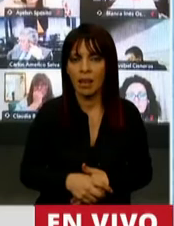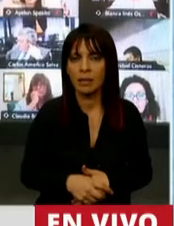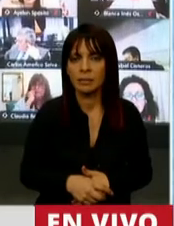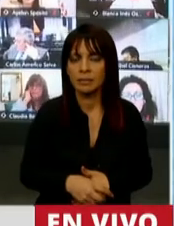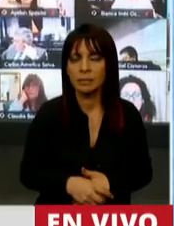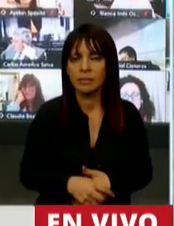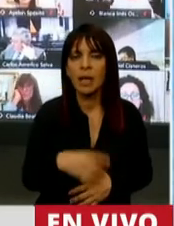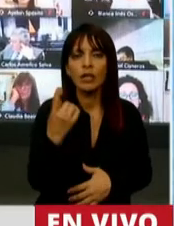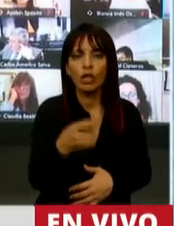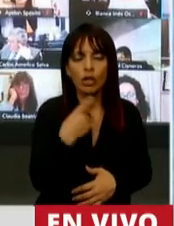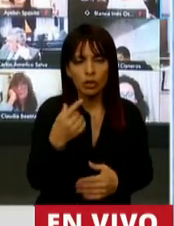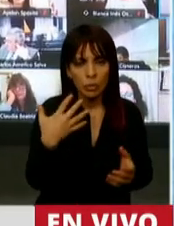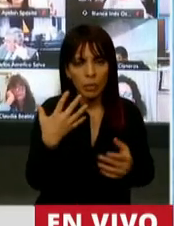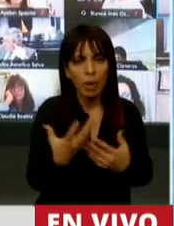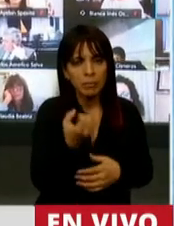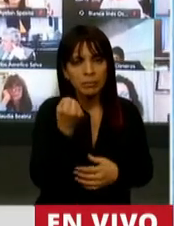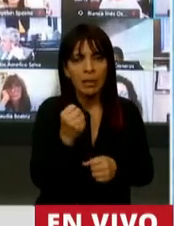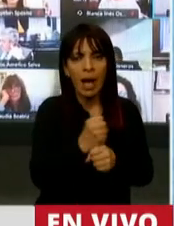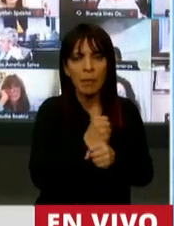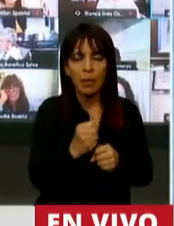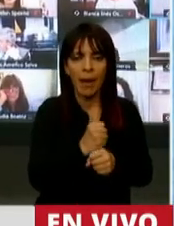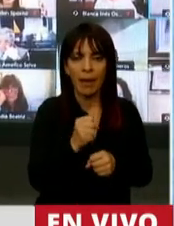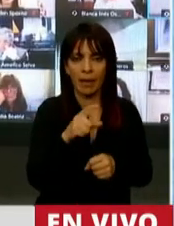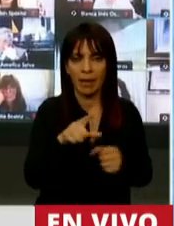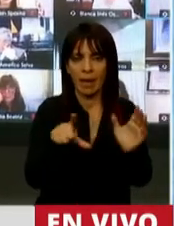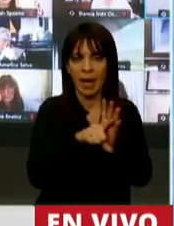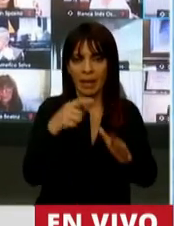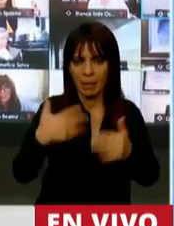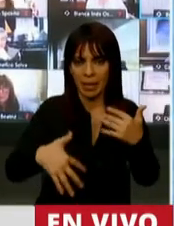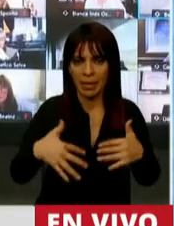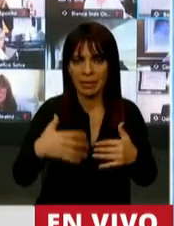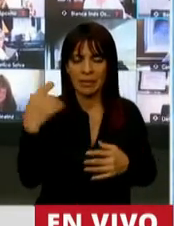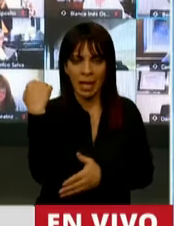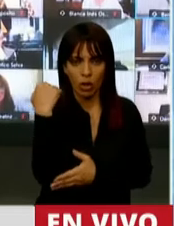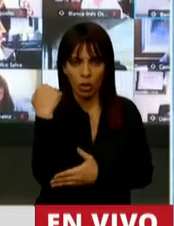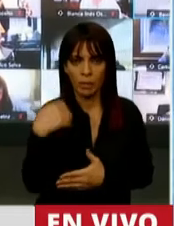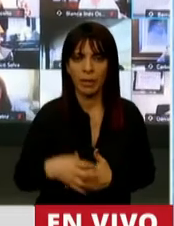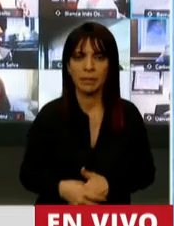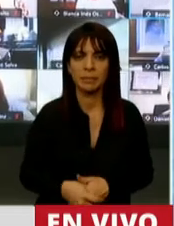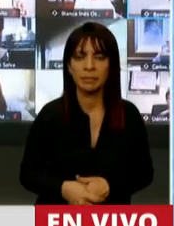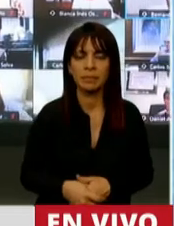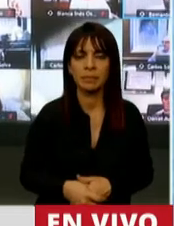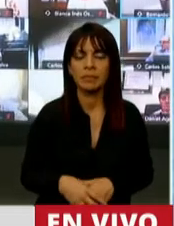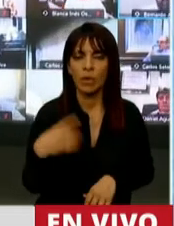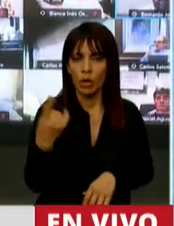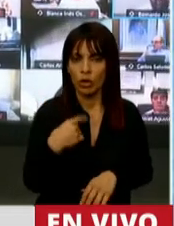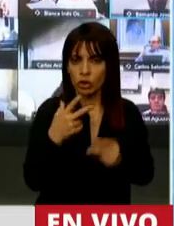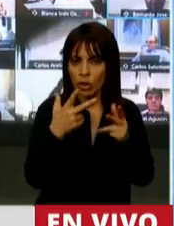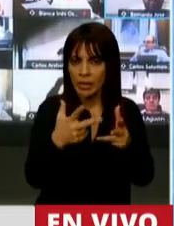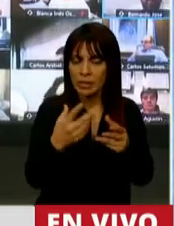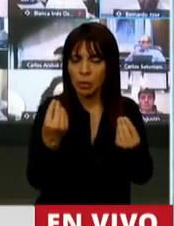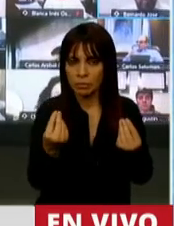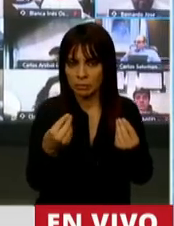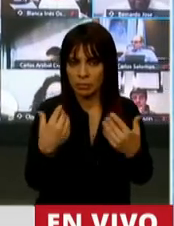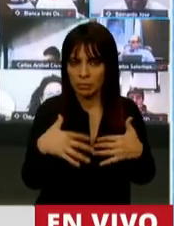logramos una sanción en este Parlamento de la Ley de Emergencia Económica, donde establecimos varias emergencias económicas para